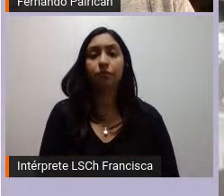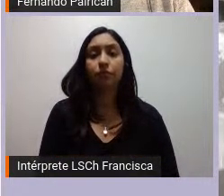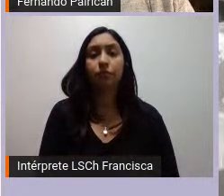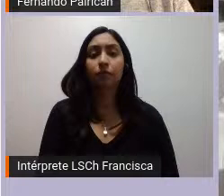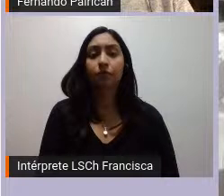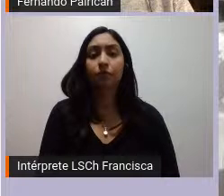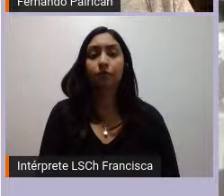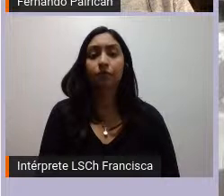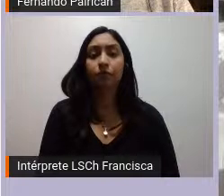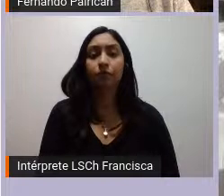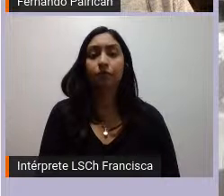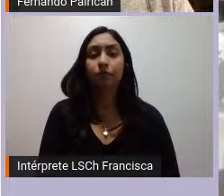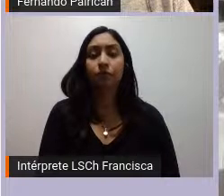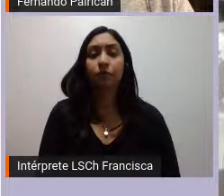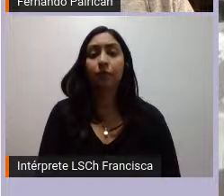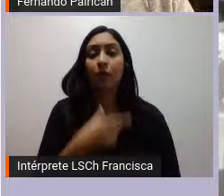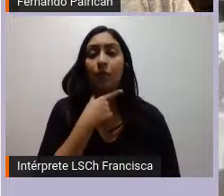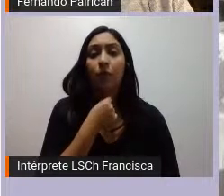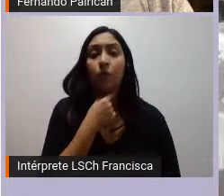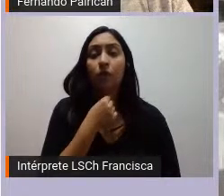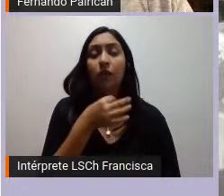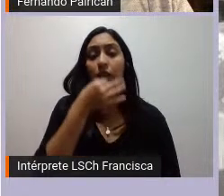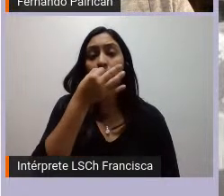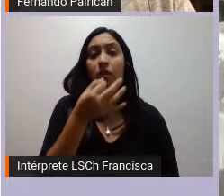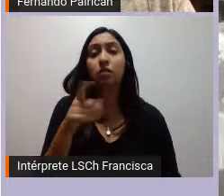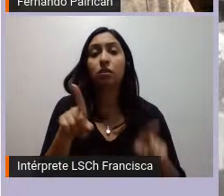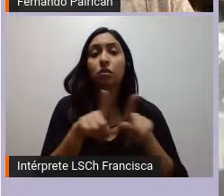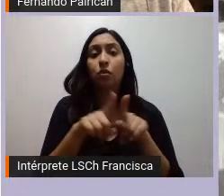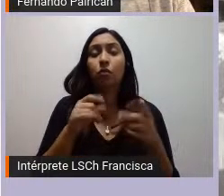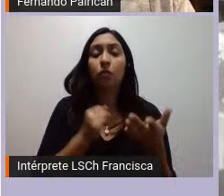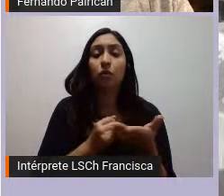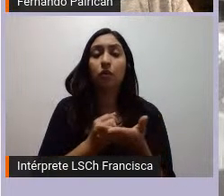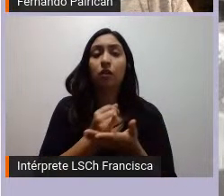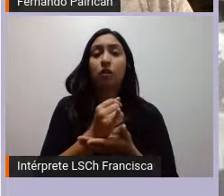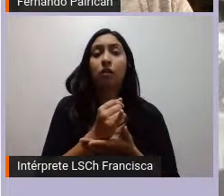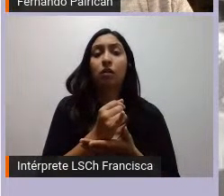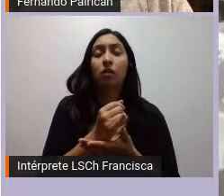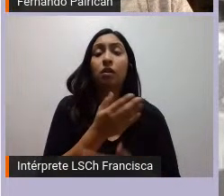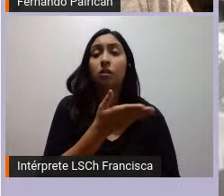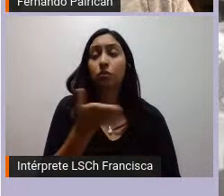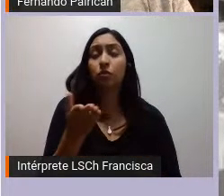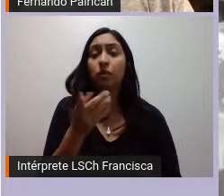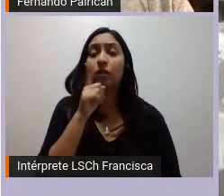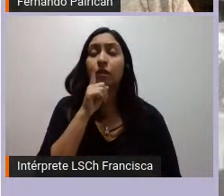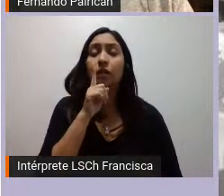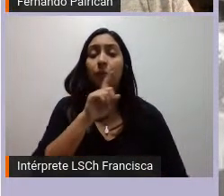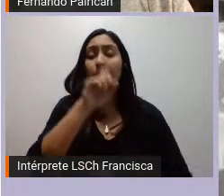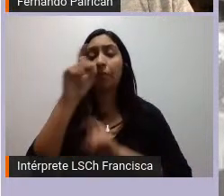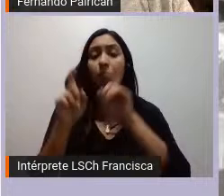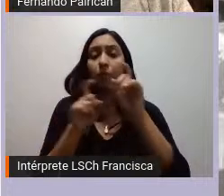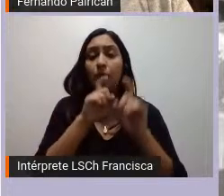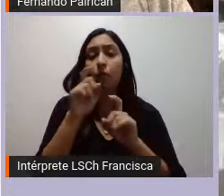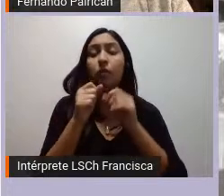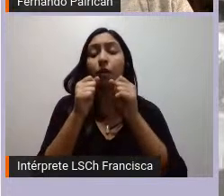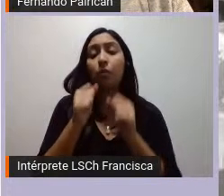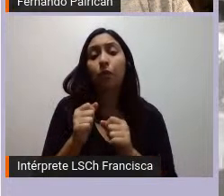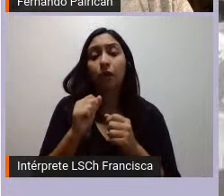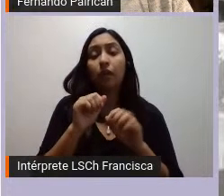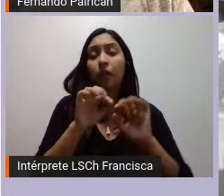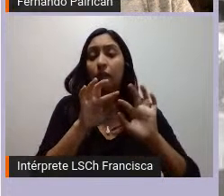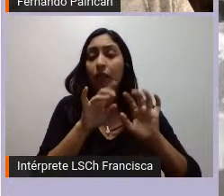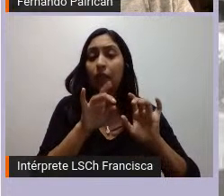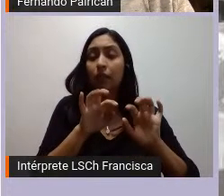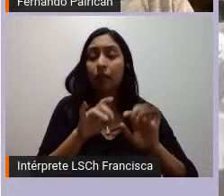eso me gustaría plantear como introducción por supuesto si tienen preguntas las pueden ir escribiendo en el